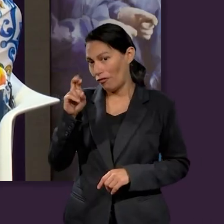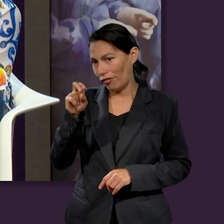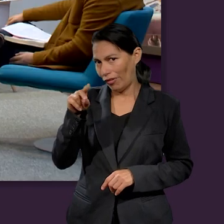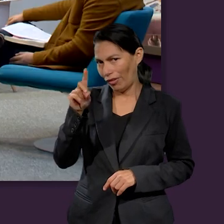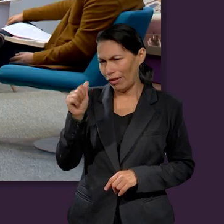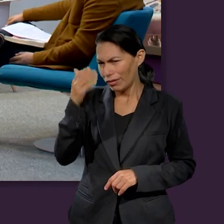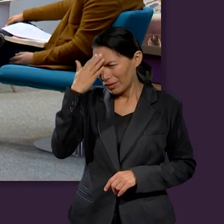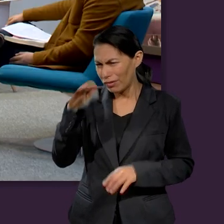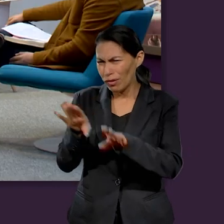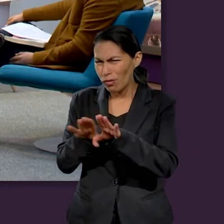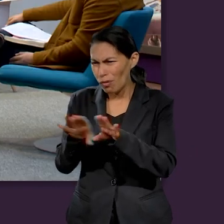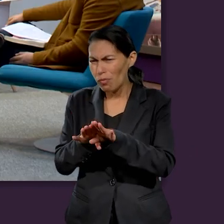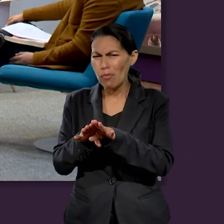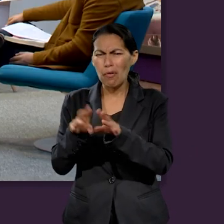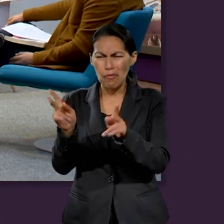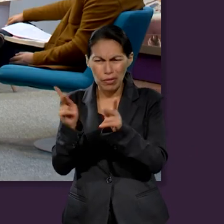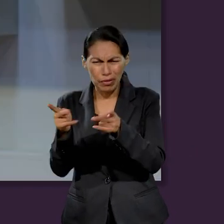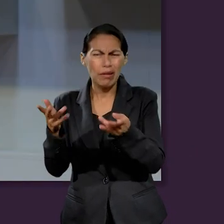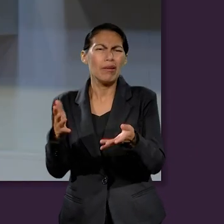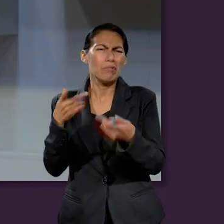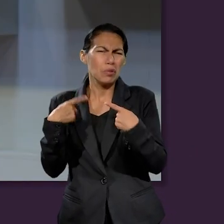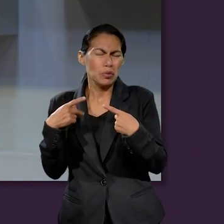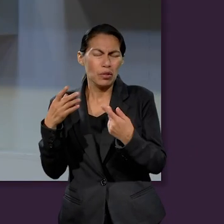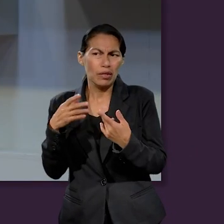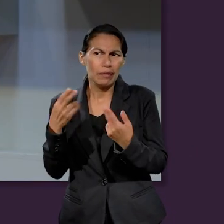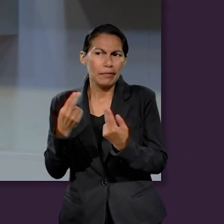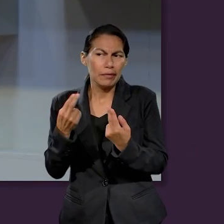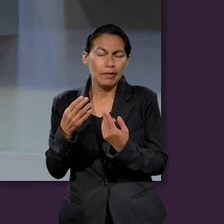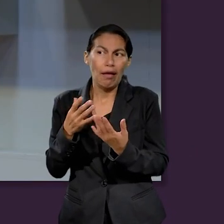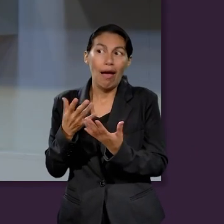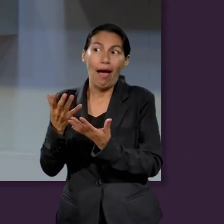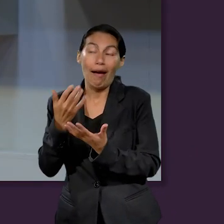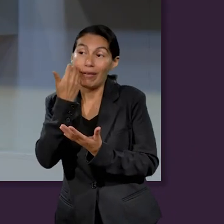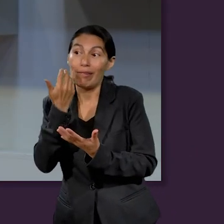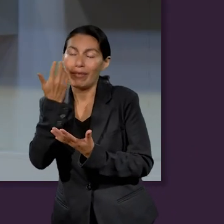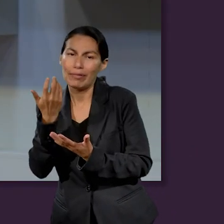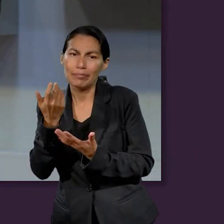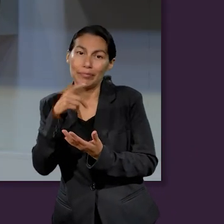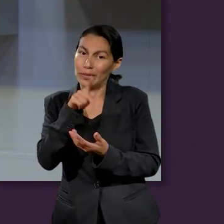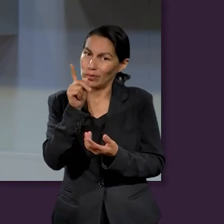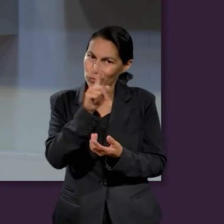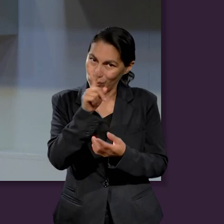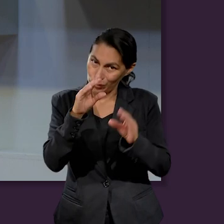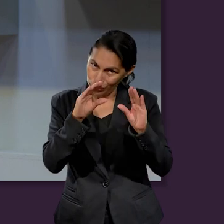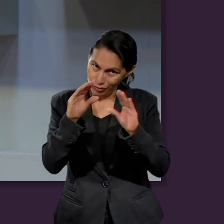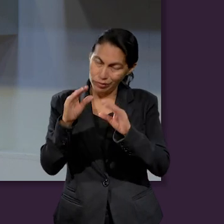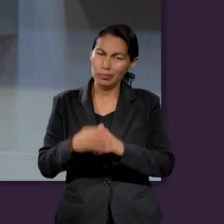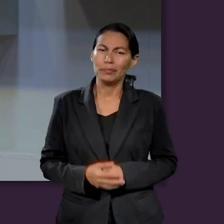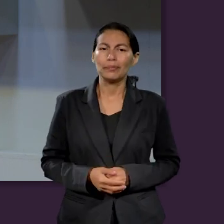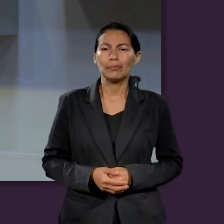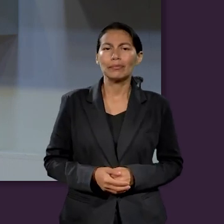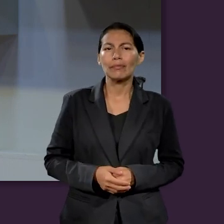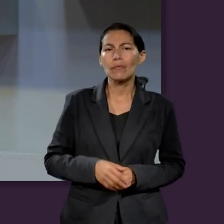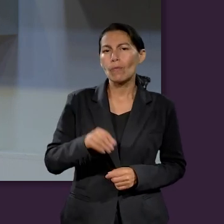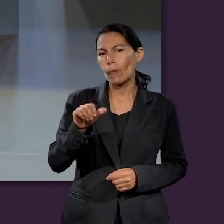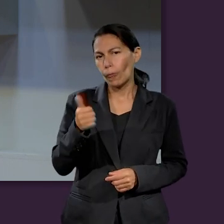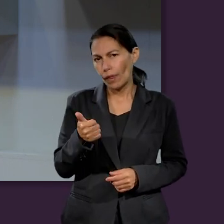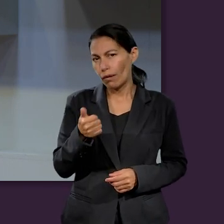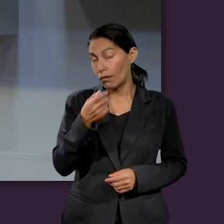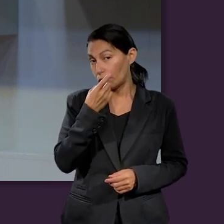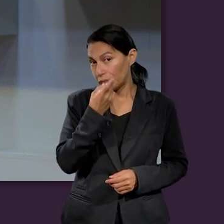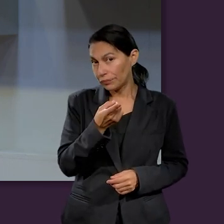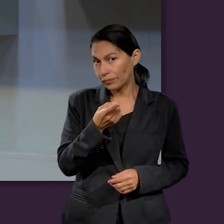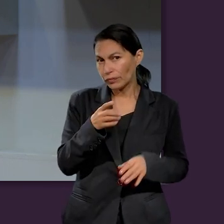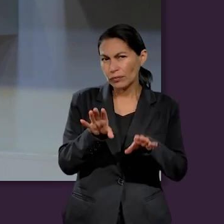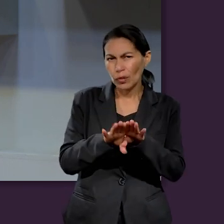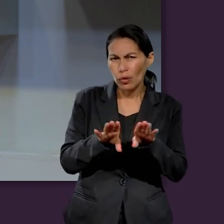en marketing y en cómo llegar a la gente, entonces la importancia de hacer esto. Otro asunto que quiero y que se me hizo muy valioso y